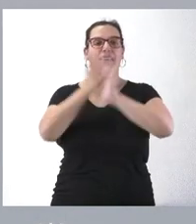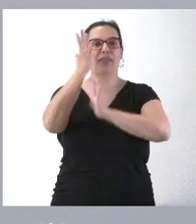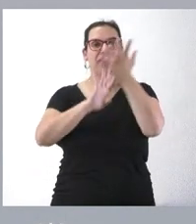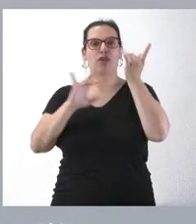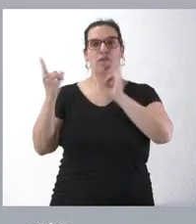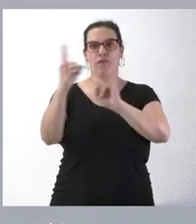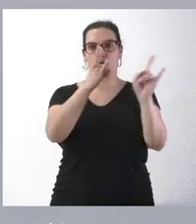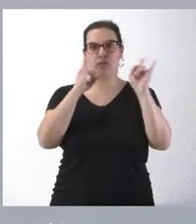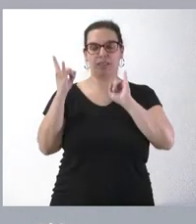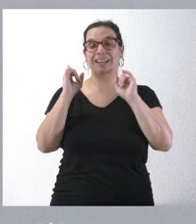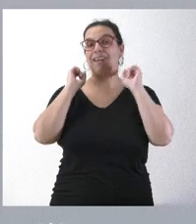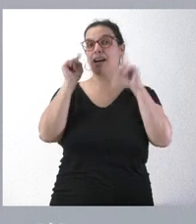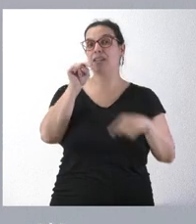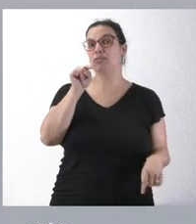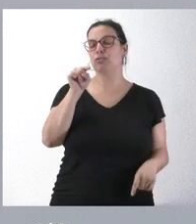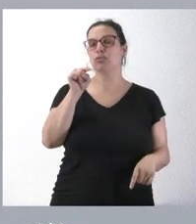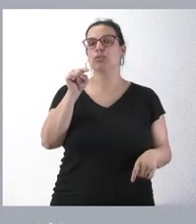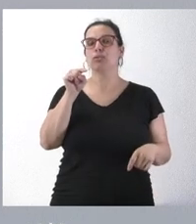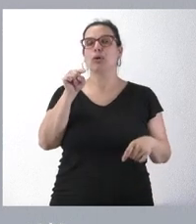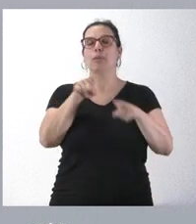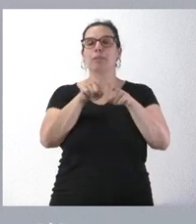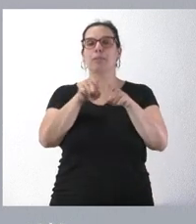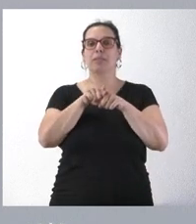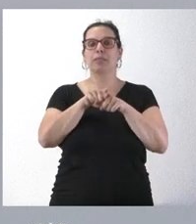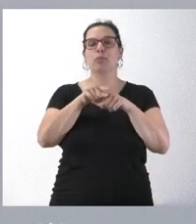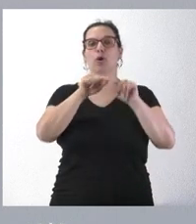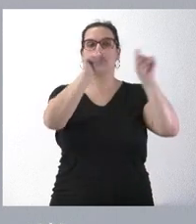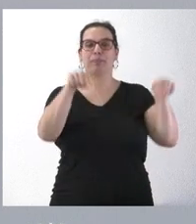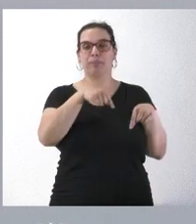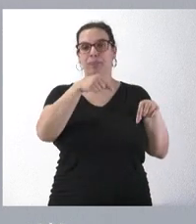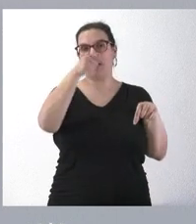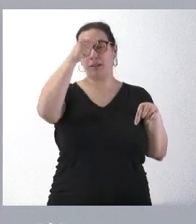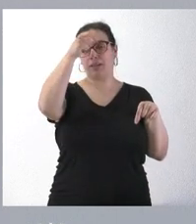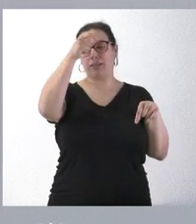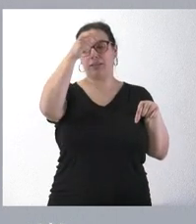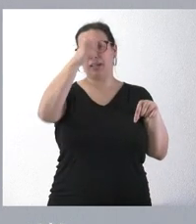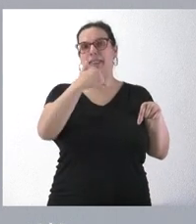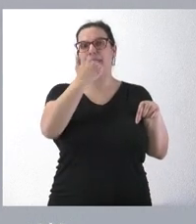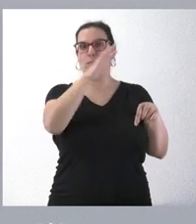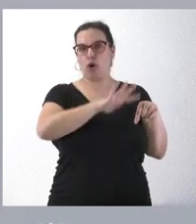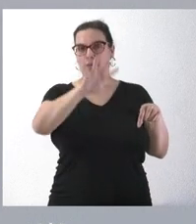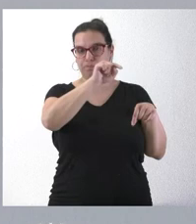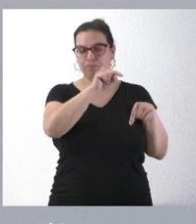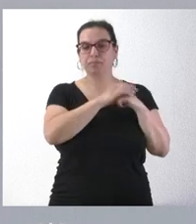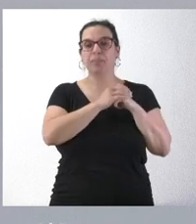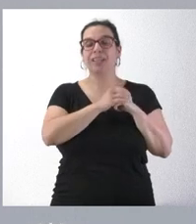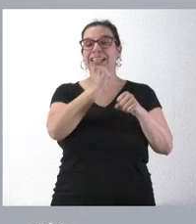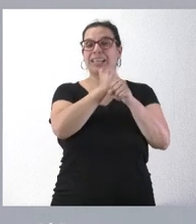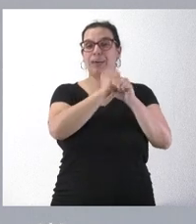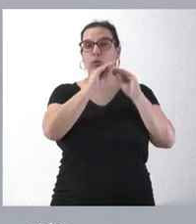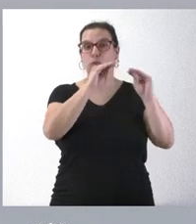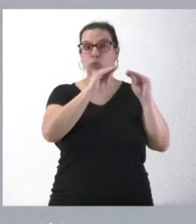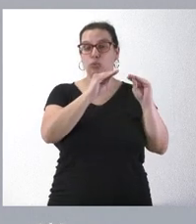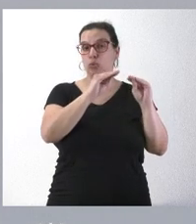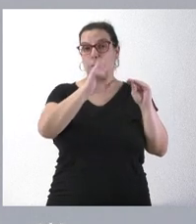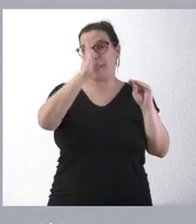en este caso en la base de Villaralbo, en Zamora. La principal tarea de estas cuadrillas será la extinción de incendios